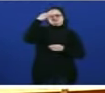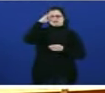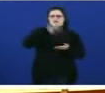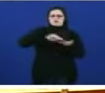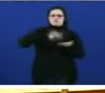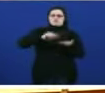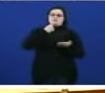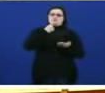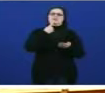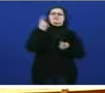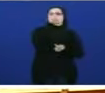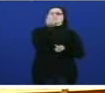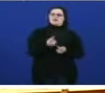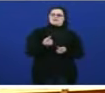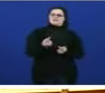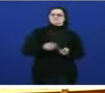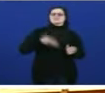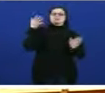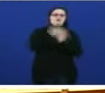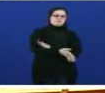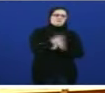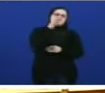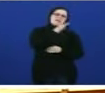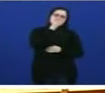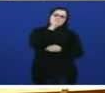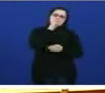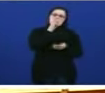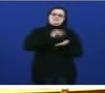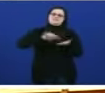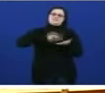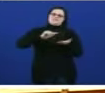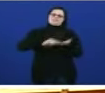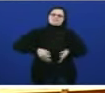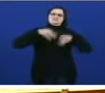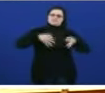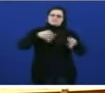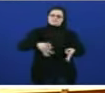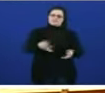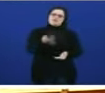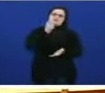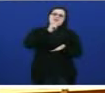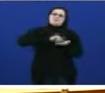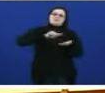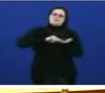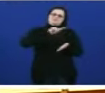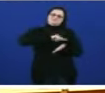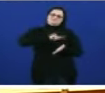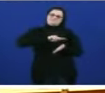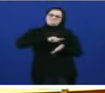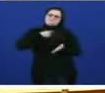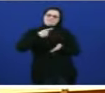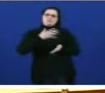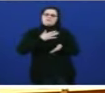dibusei sempre en galego escribín sempre en galego e se tirades o que hai de galego e humano na miña obra non